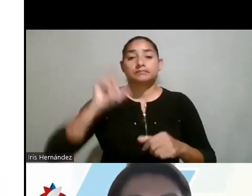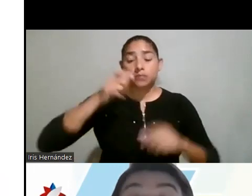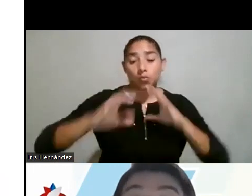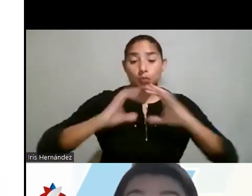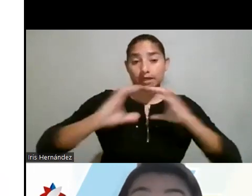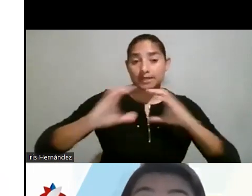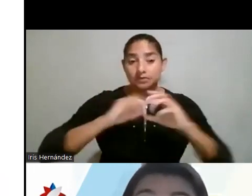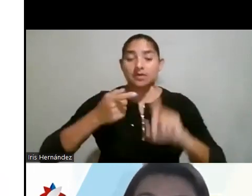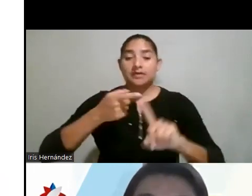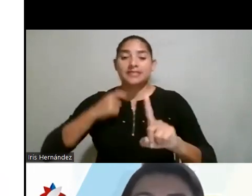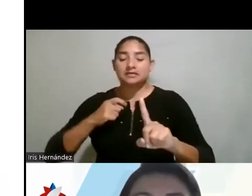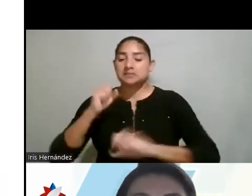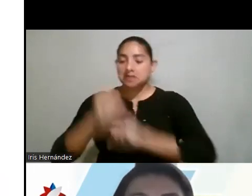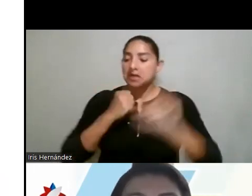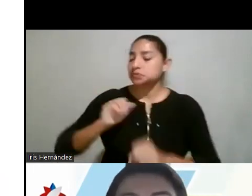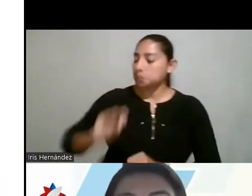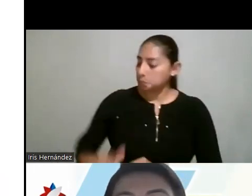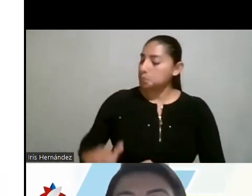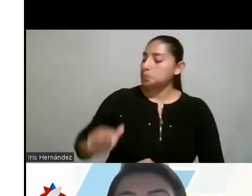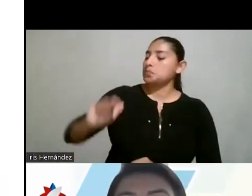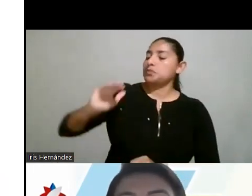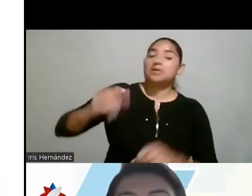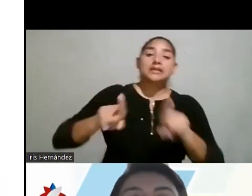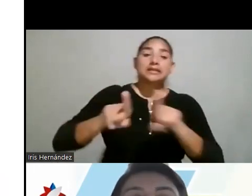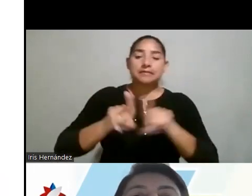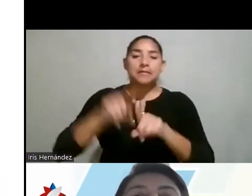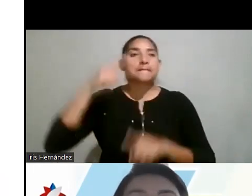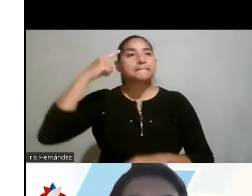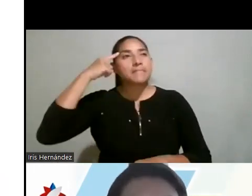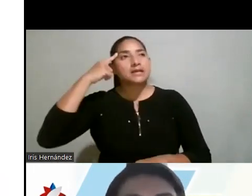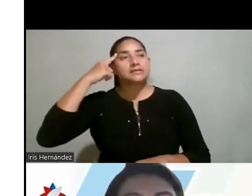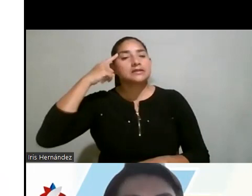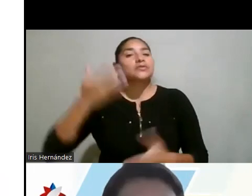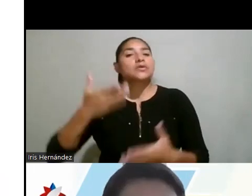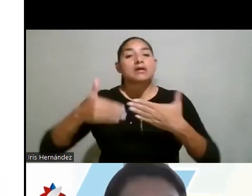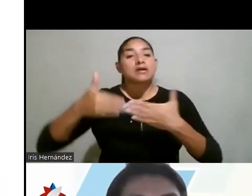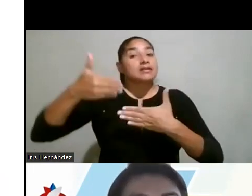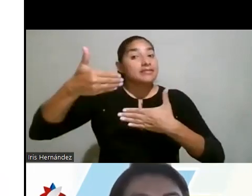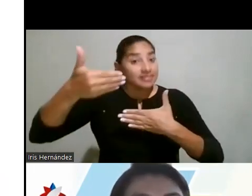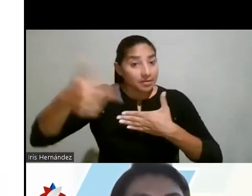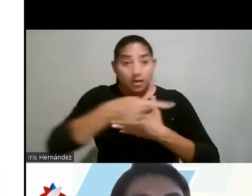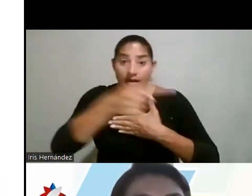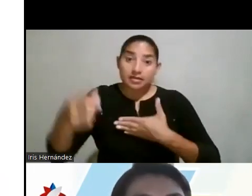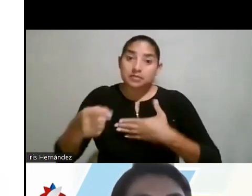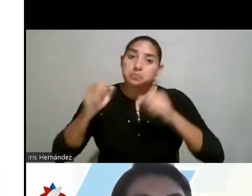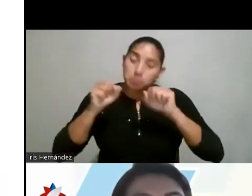desde edades tempranas. Por otro lado, pensando en que posteriormente eso puede